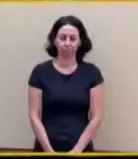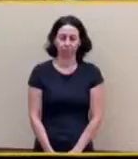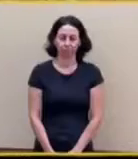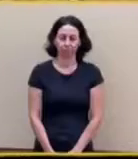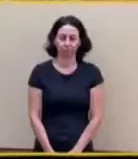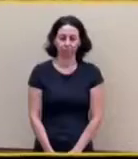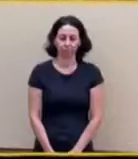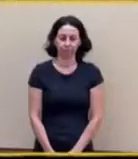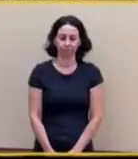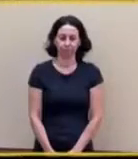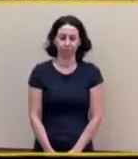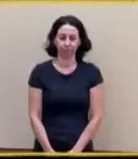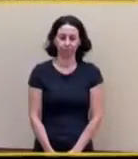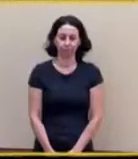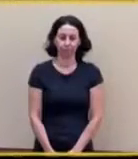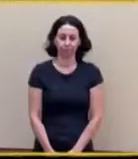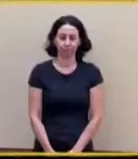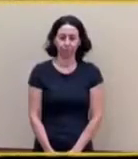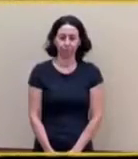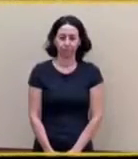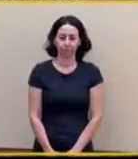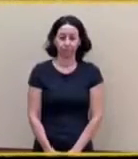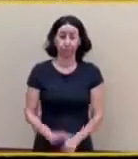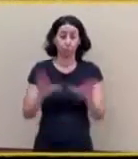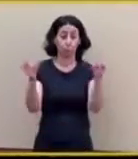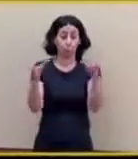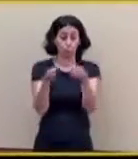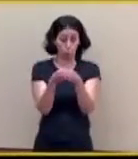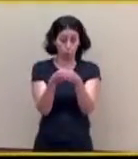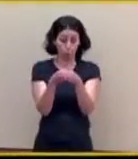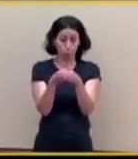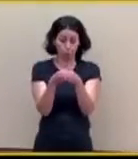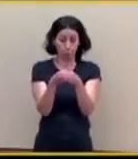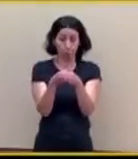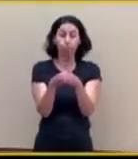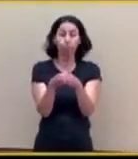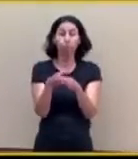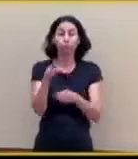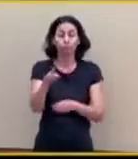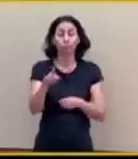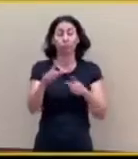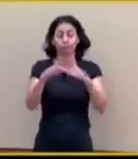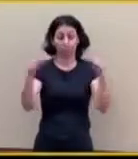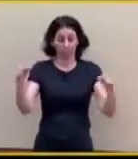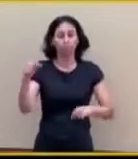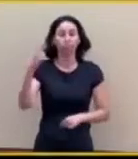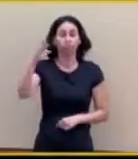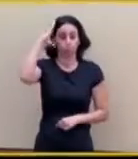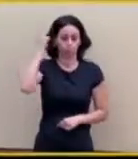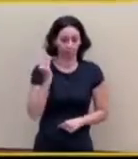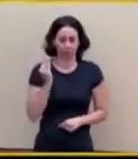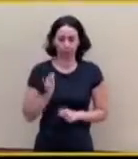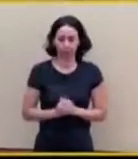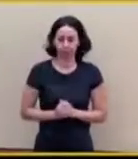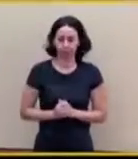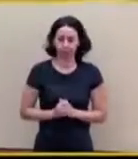creo que pronto el Partido Popular volverá a gobernar España, más que nada porque además es que el gobierno de Pedro Sánchez es un gobierno que no da